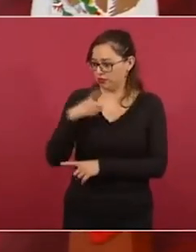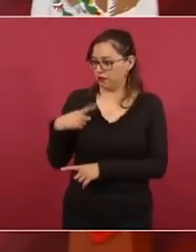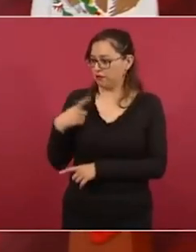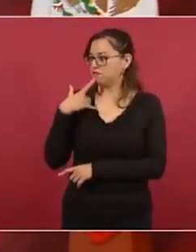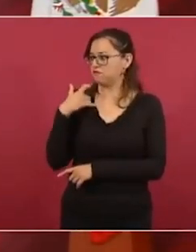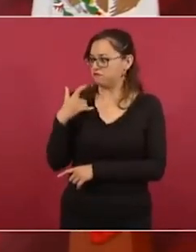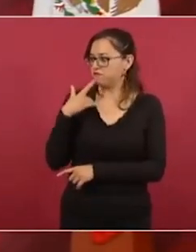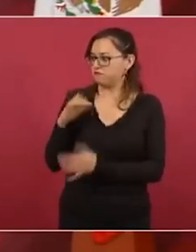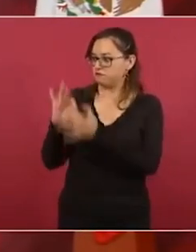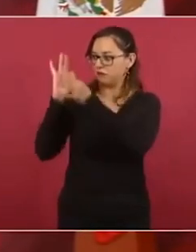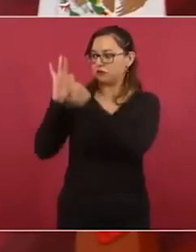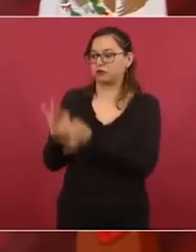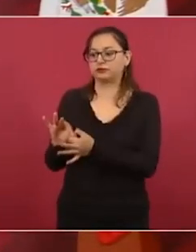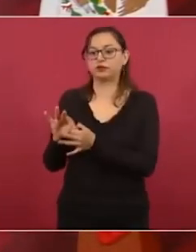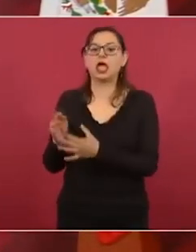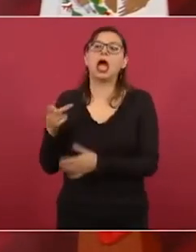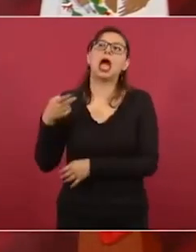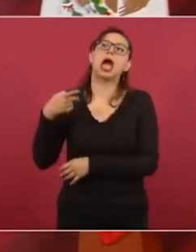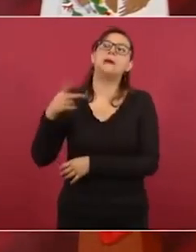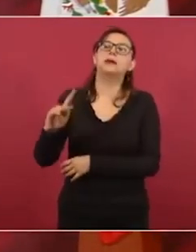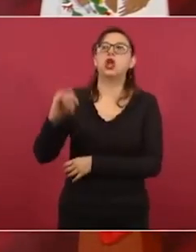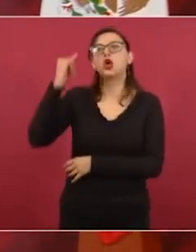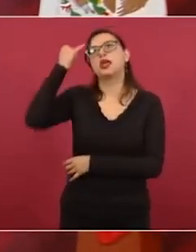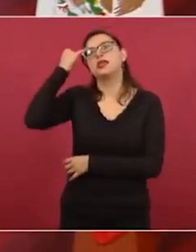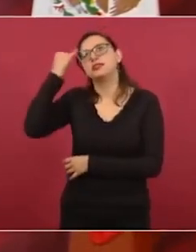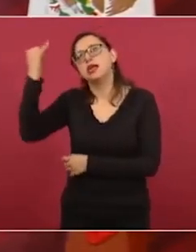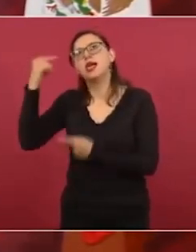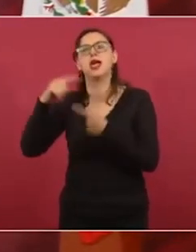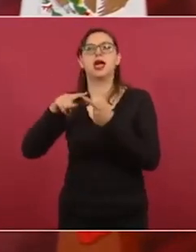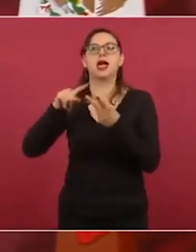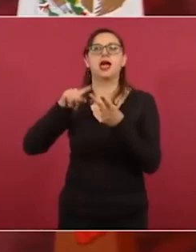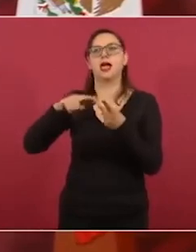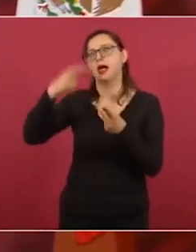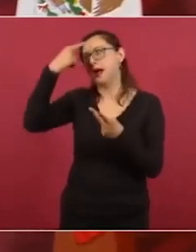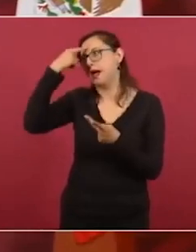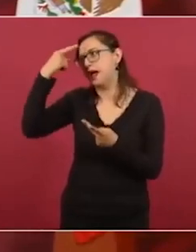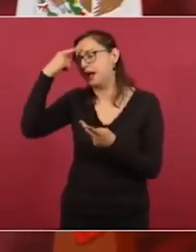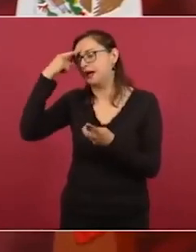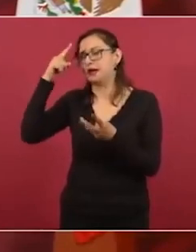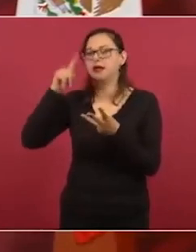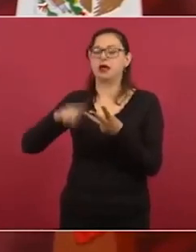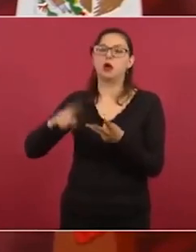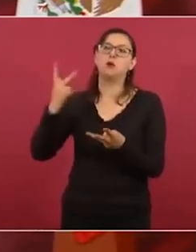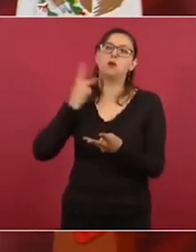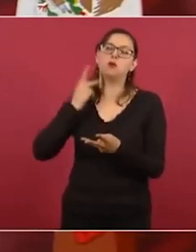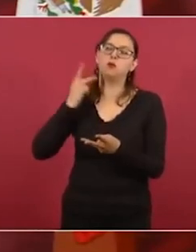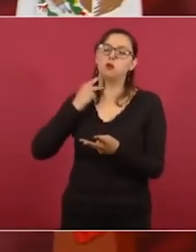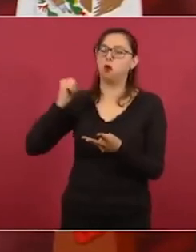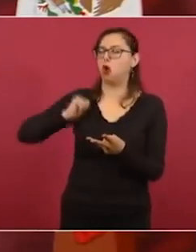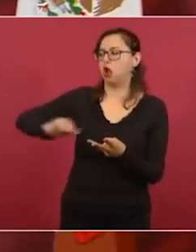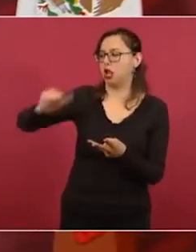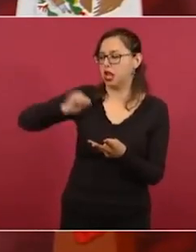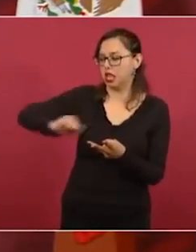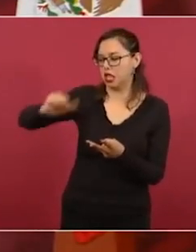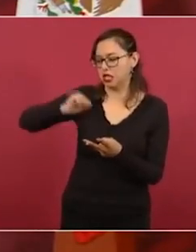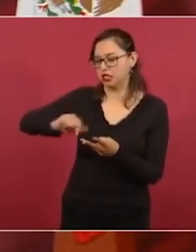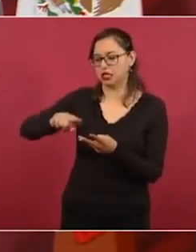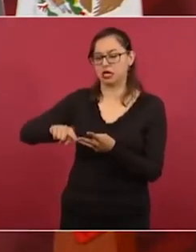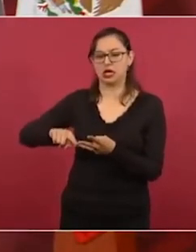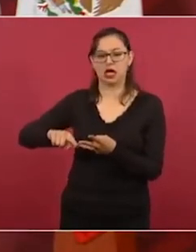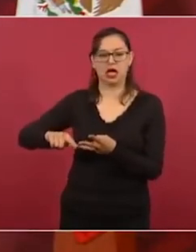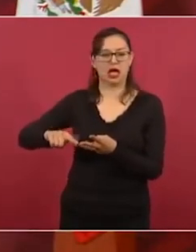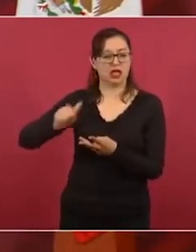ideológicas, por mantener la vieja, no